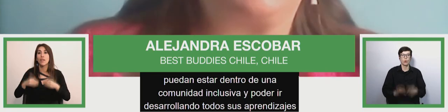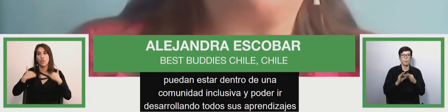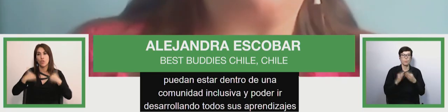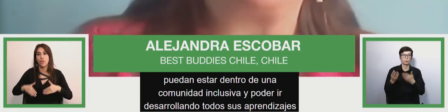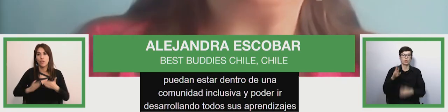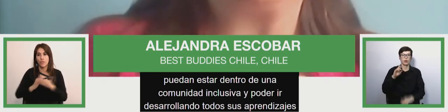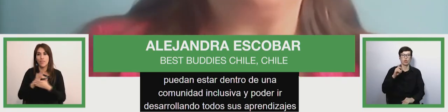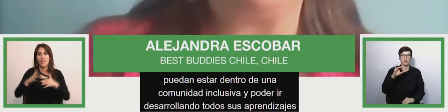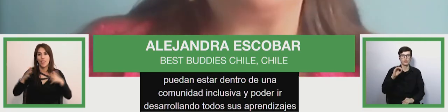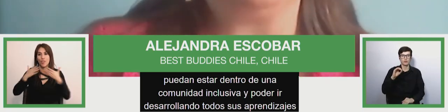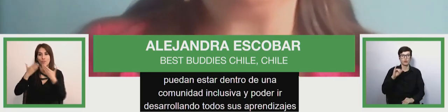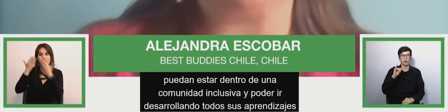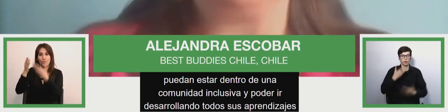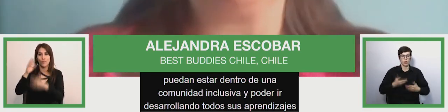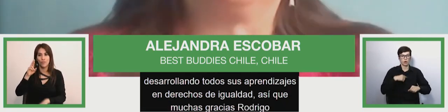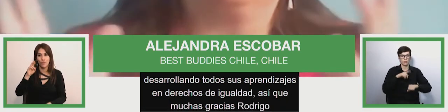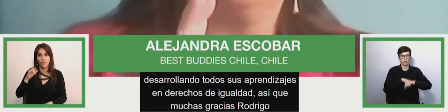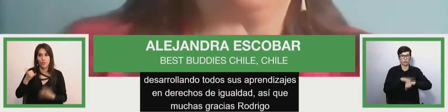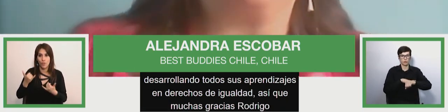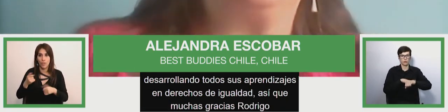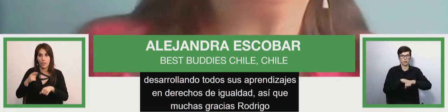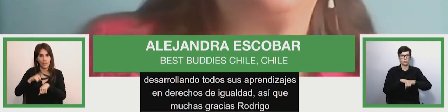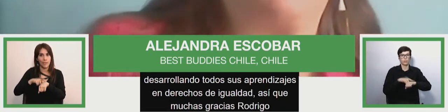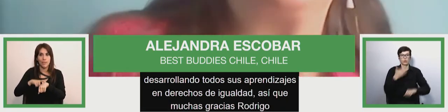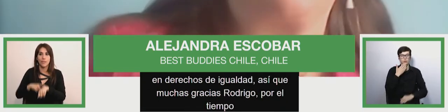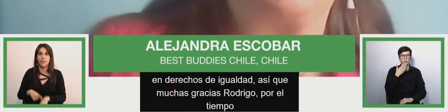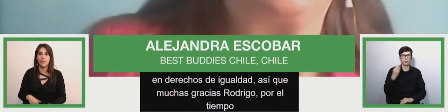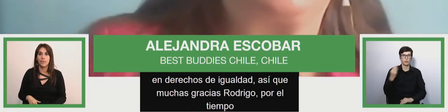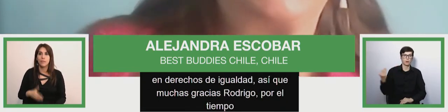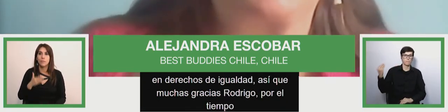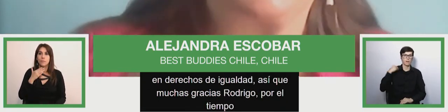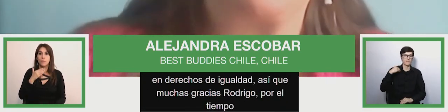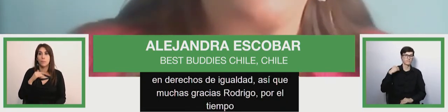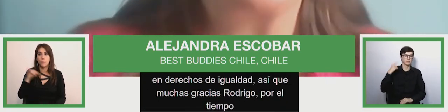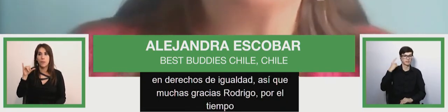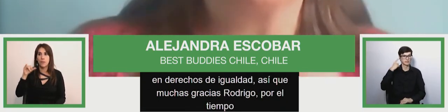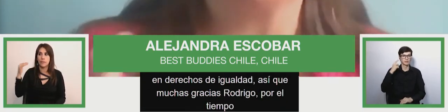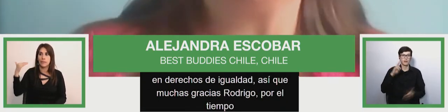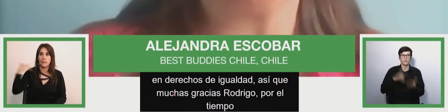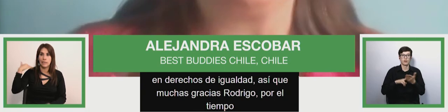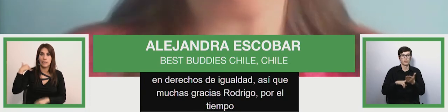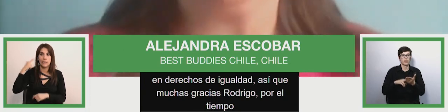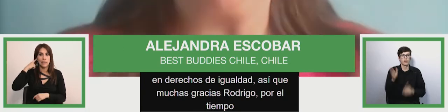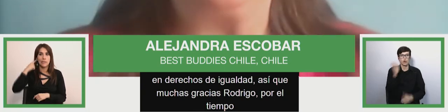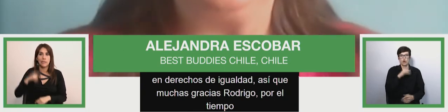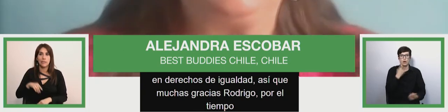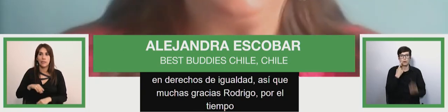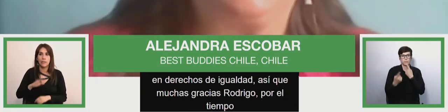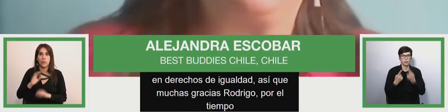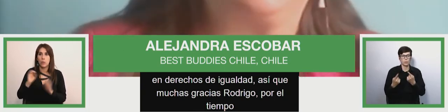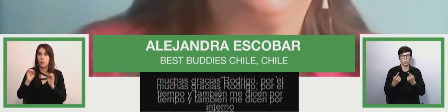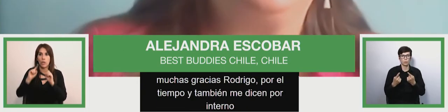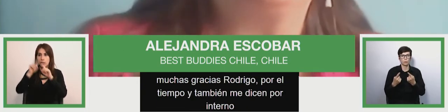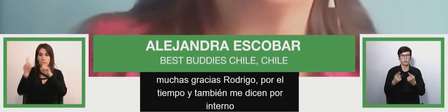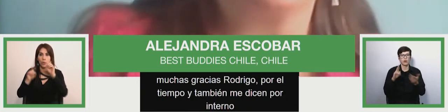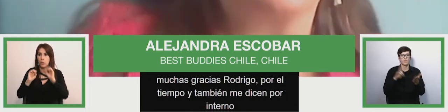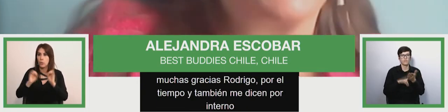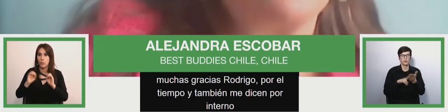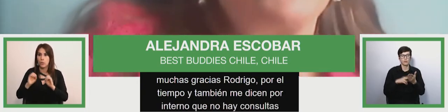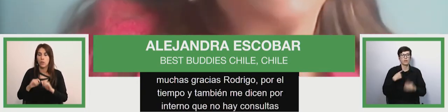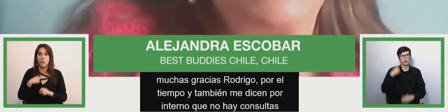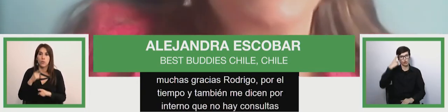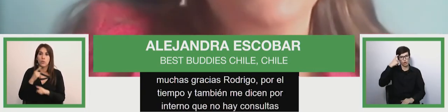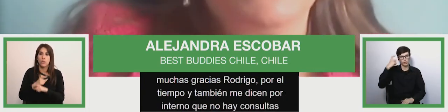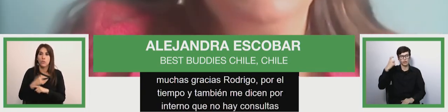por el tiempo y también me avisan por interno que no hay consultas para los panelistas creo que todo